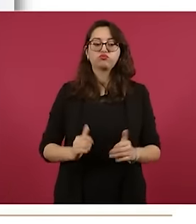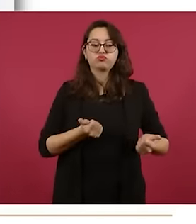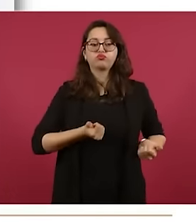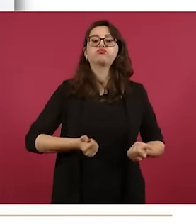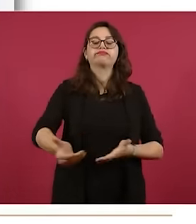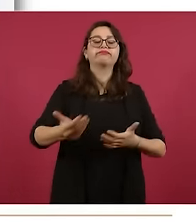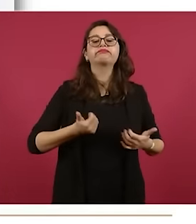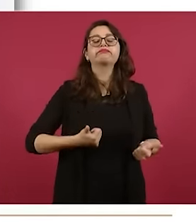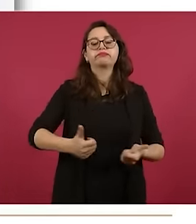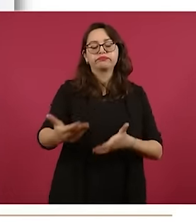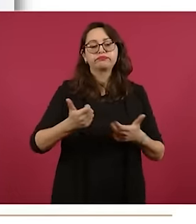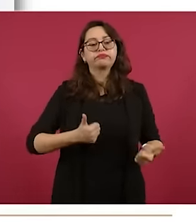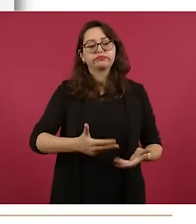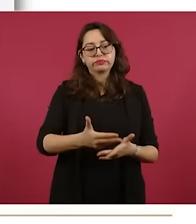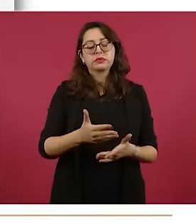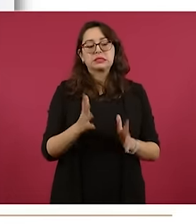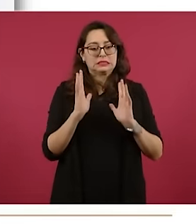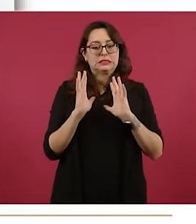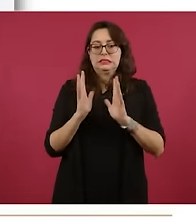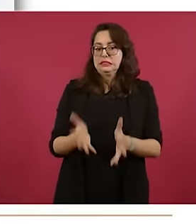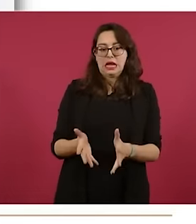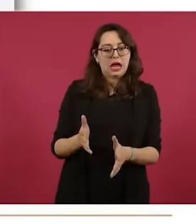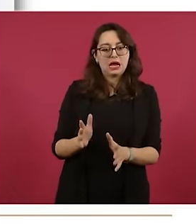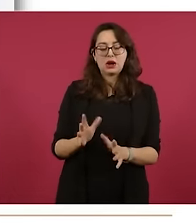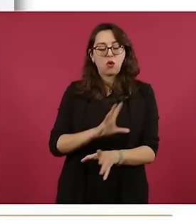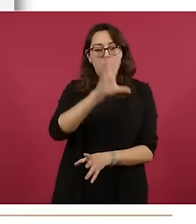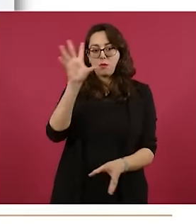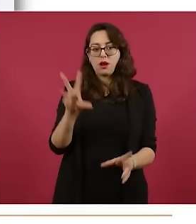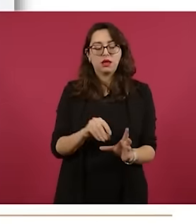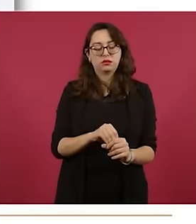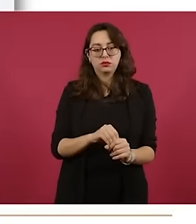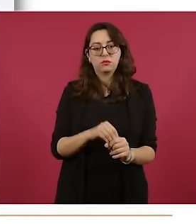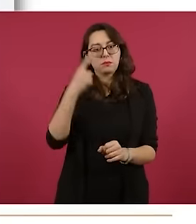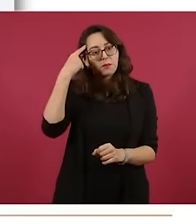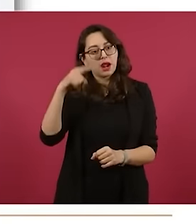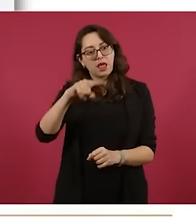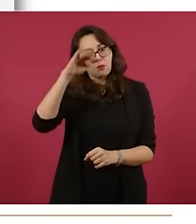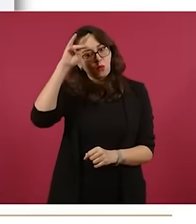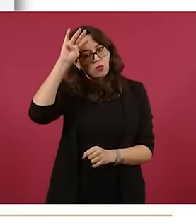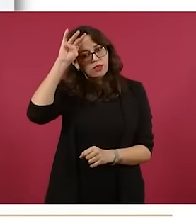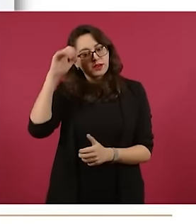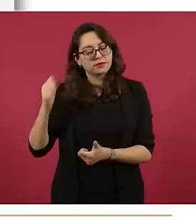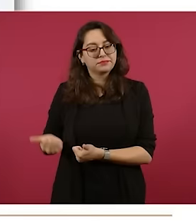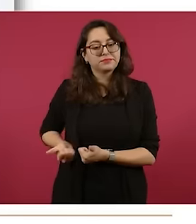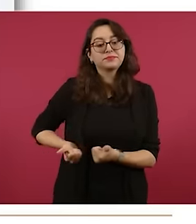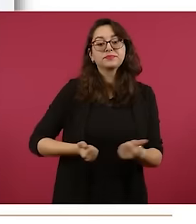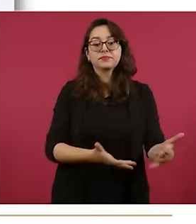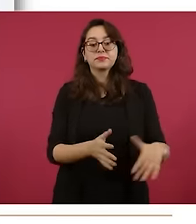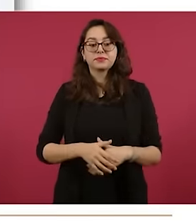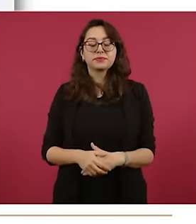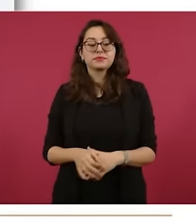está suministrando al acueducto, al Cuchillo 2, a la zona metropolitana de Monterrey. El 11 de enero se